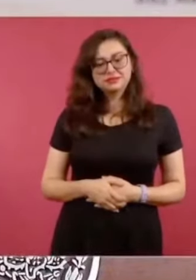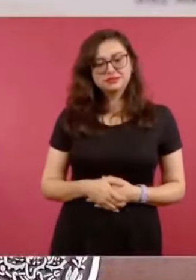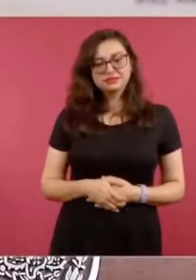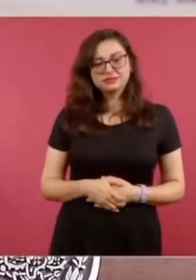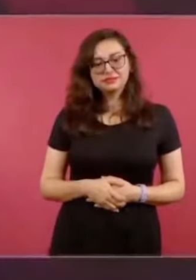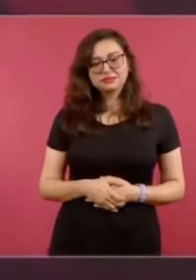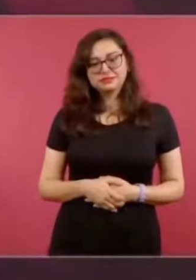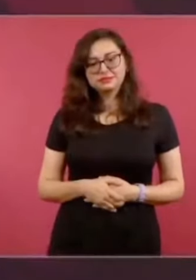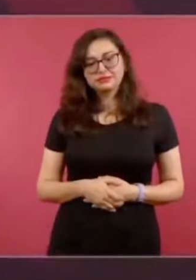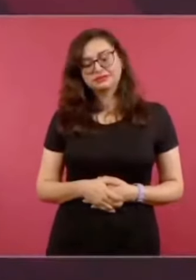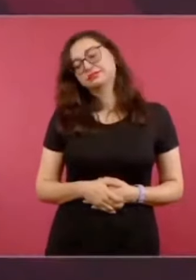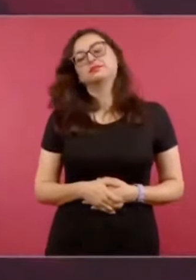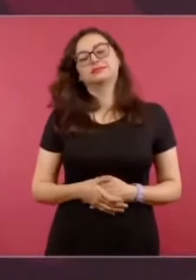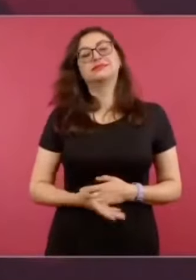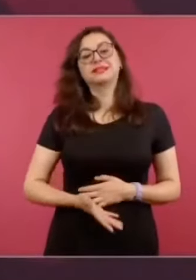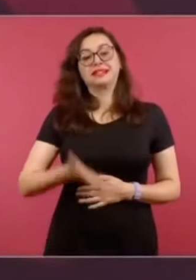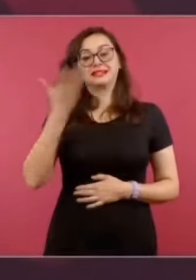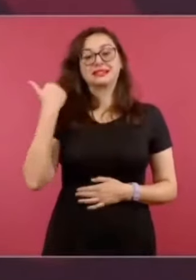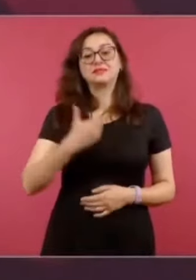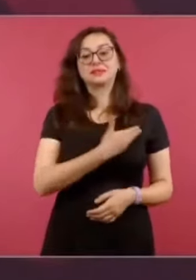Así decía el presidente Allende.